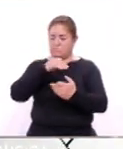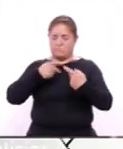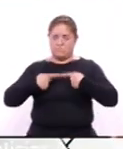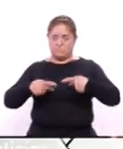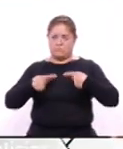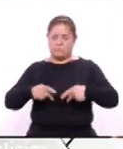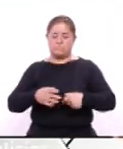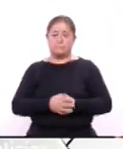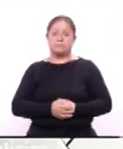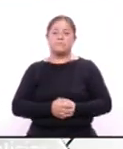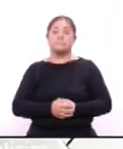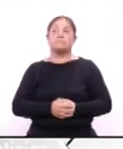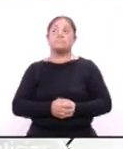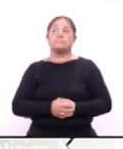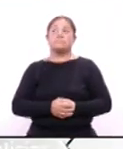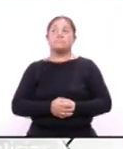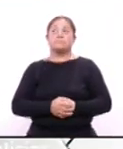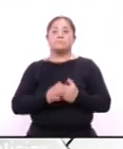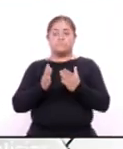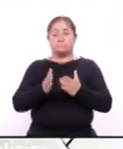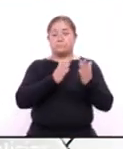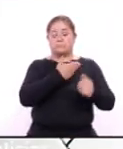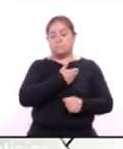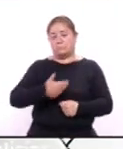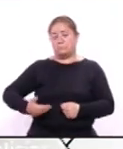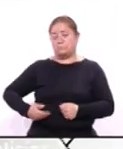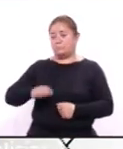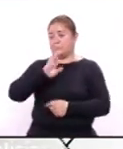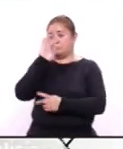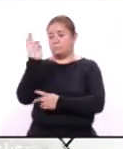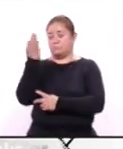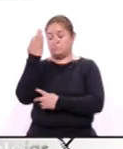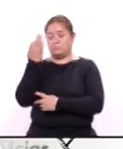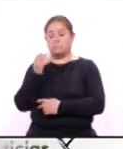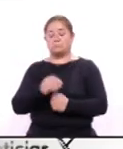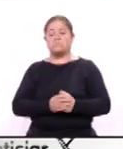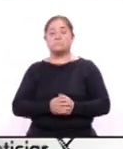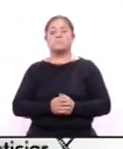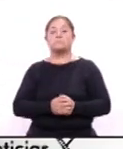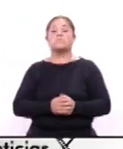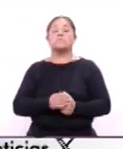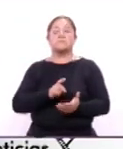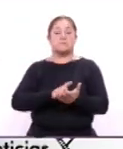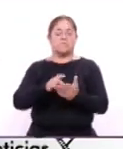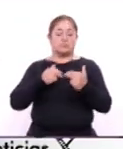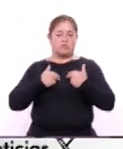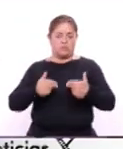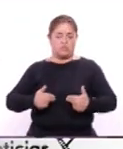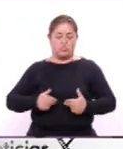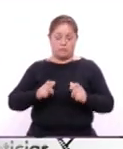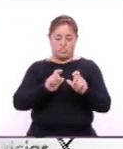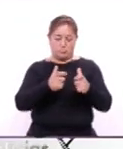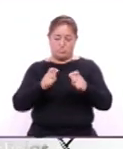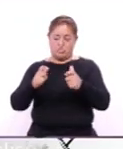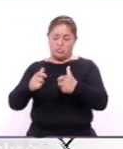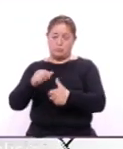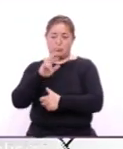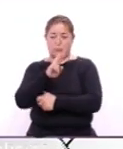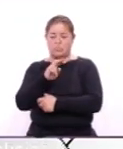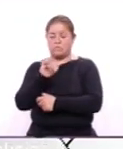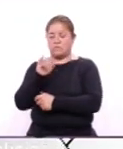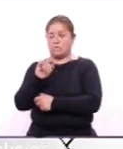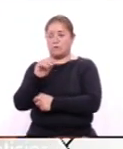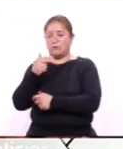En su oportunidad el presidente de la Federación de Organismos Públicos de Derechos Humanos Raúl Israel Hernández Cruz